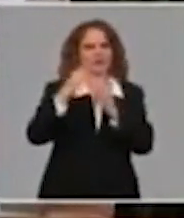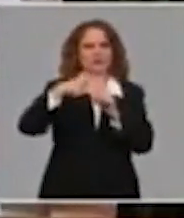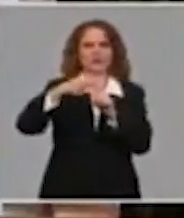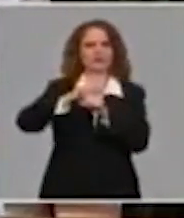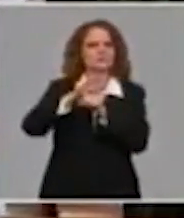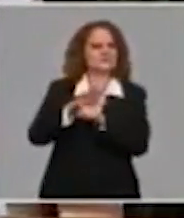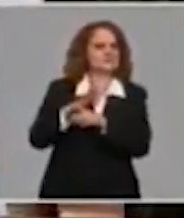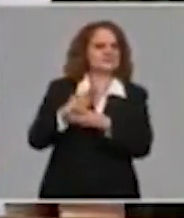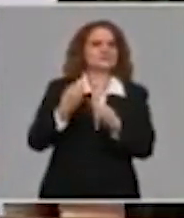en el tiempo.